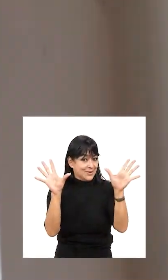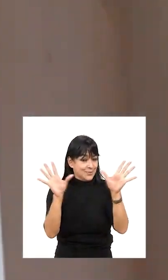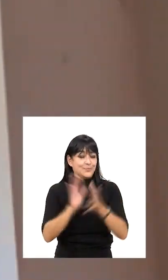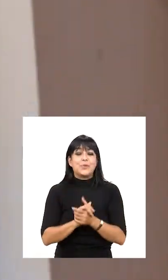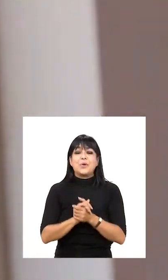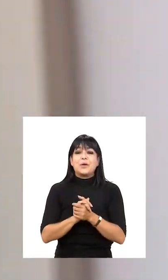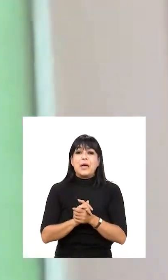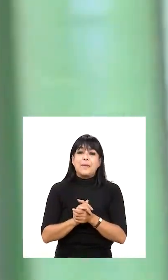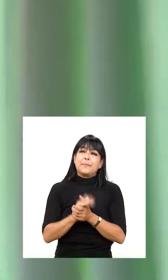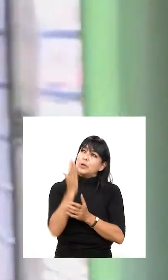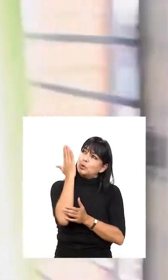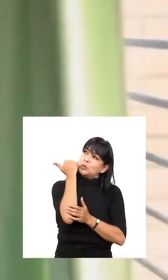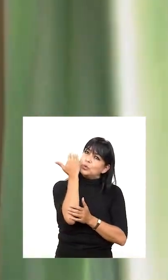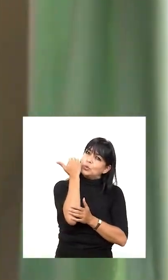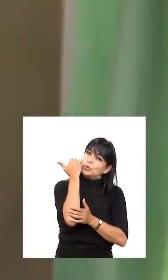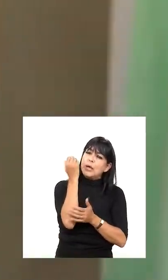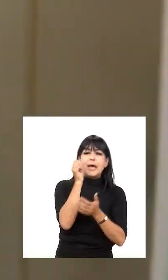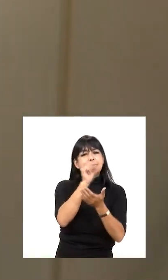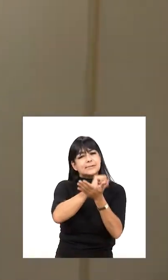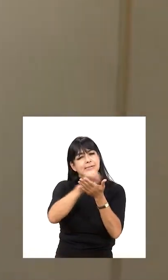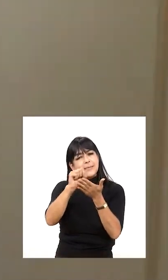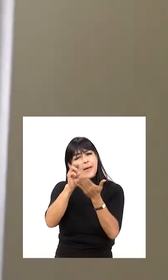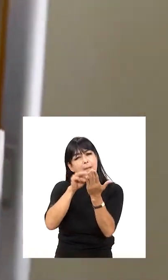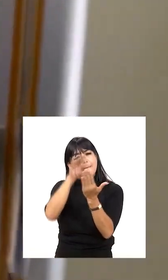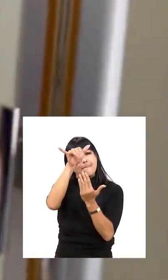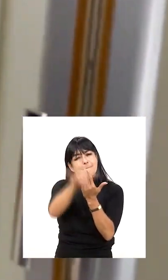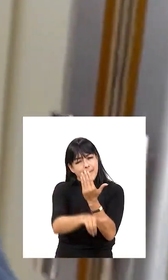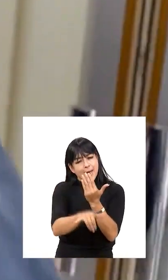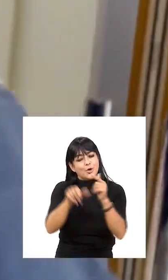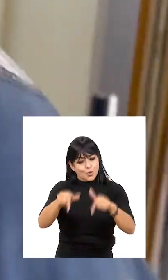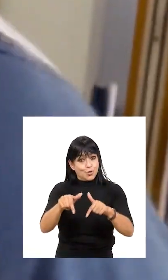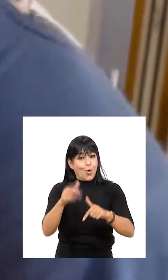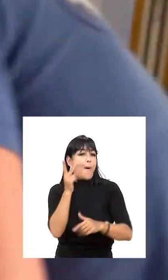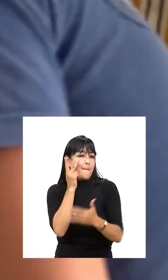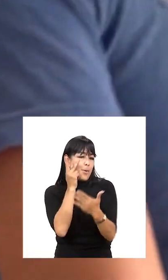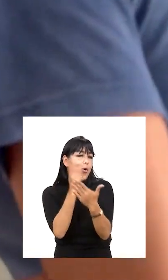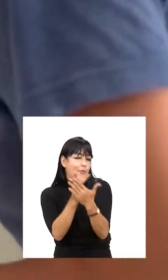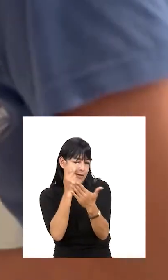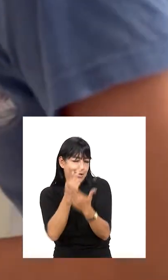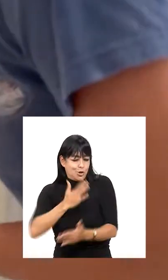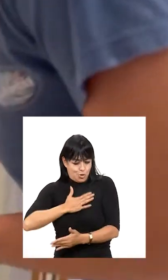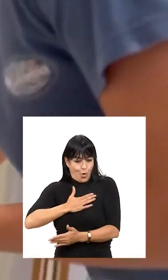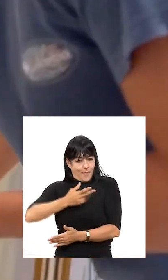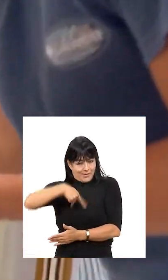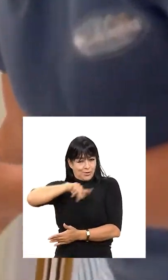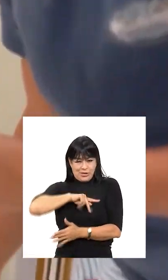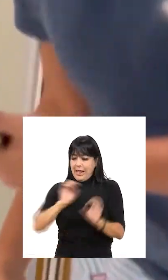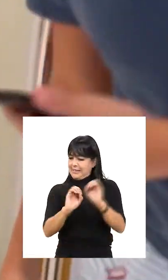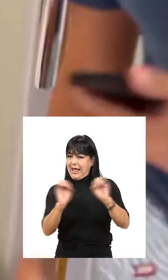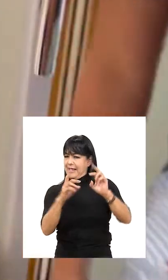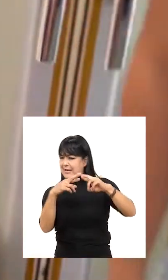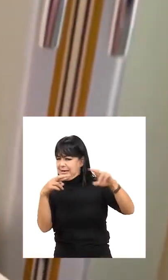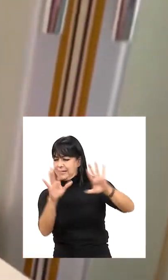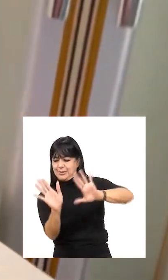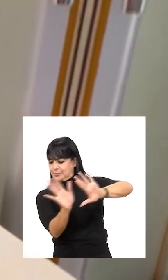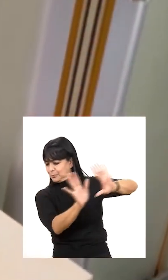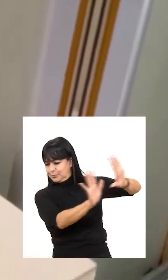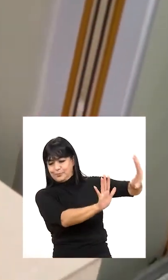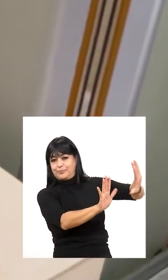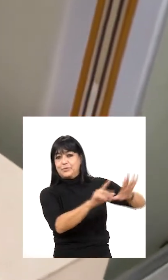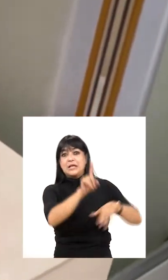que claro. Durante la última semana de mayo de este año, hice el experimento de vivir sin redes sociales.